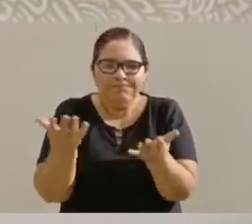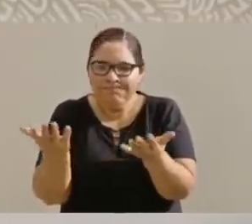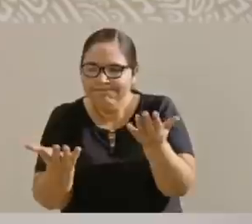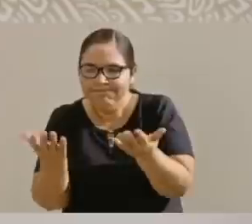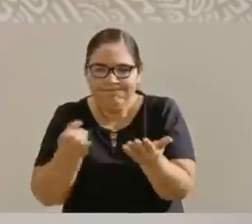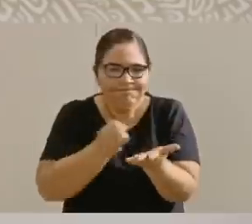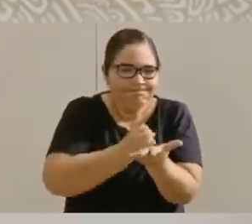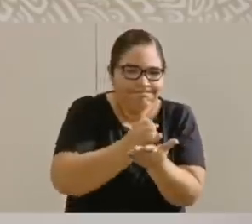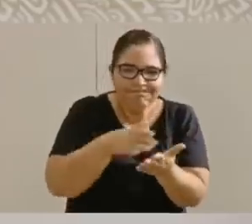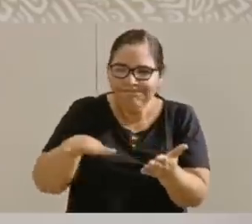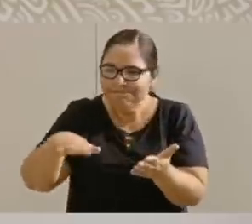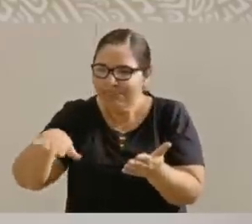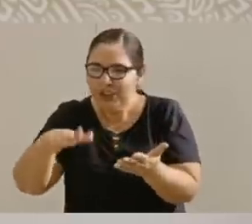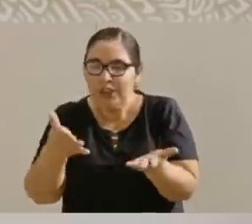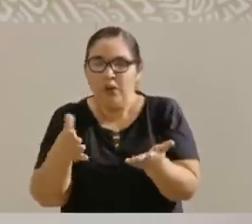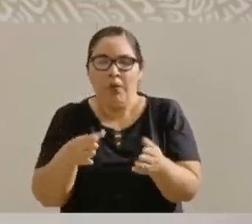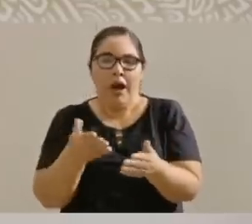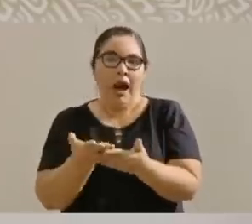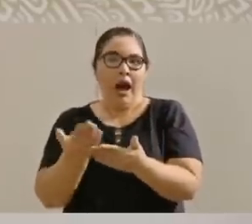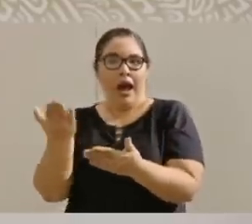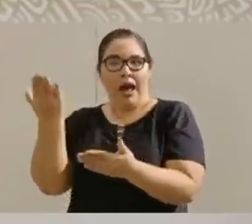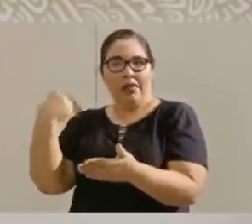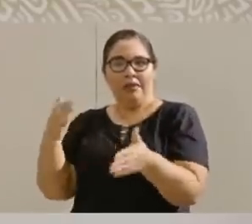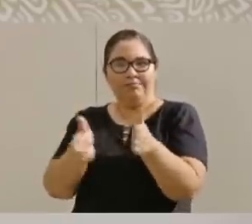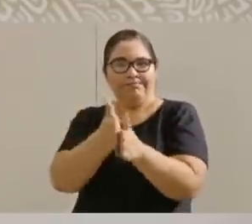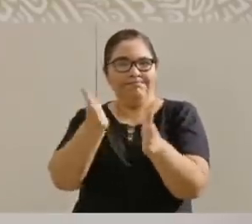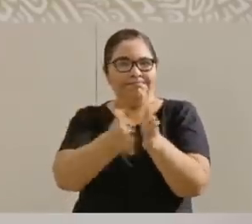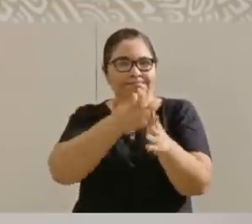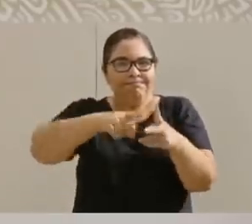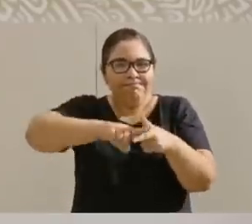quedó en proceso,